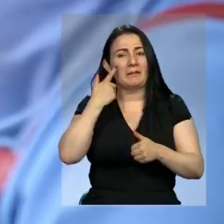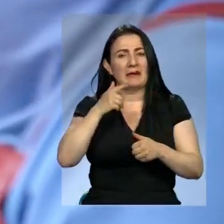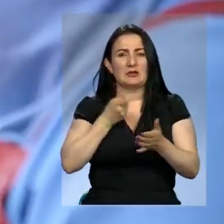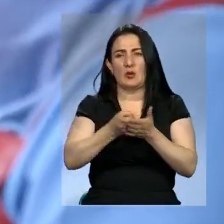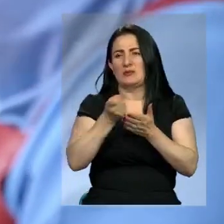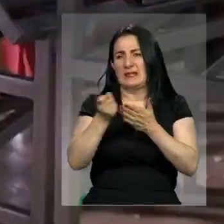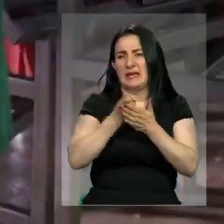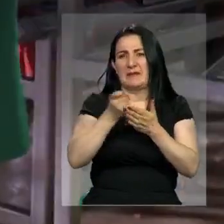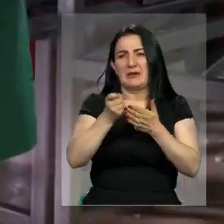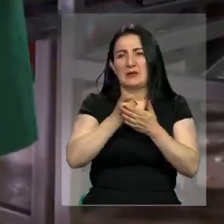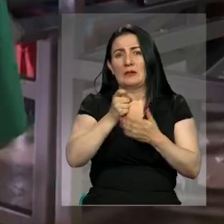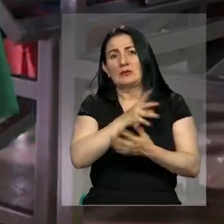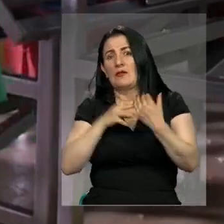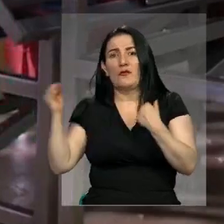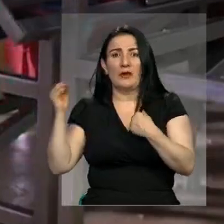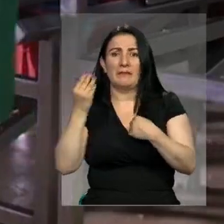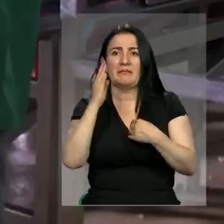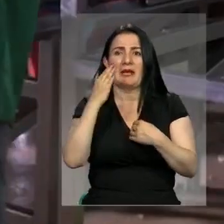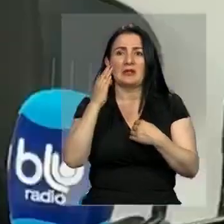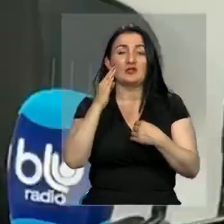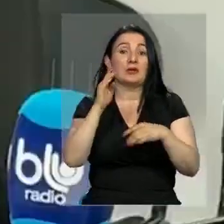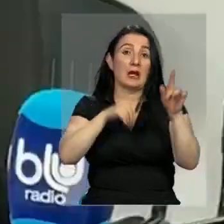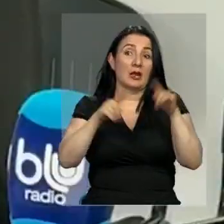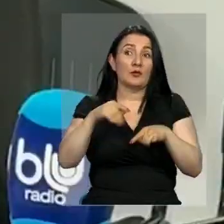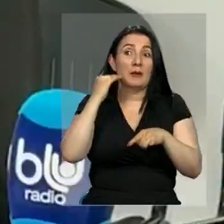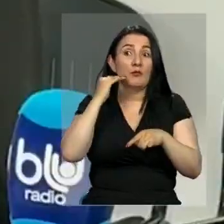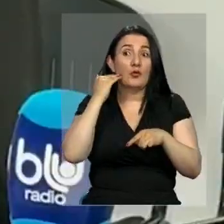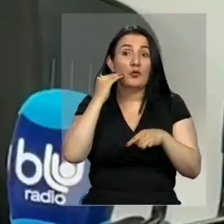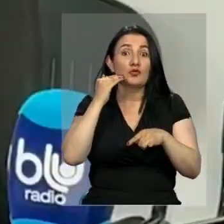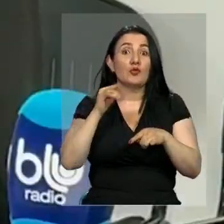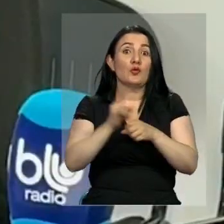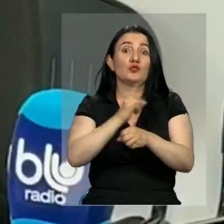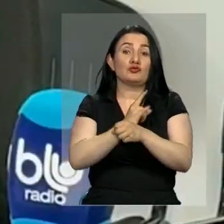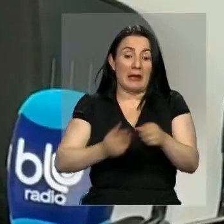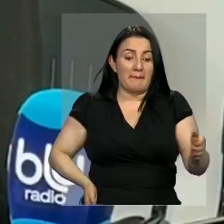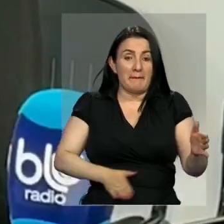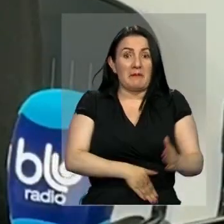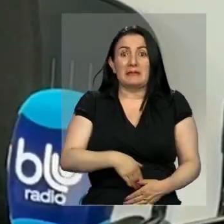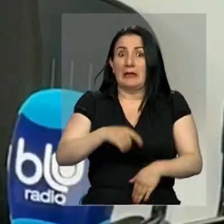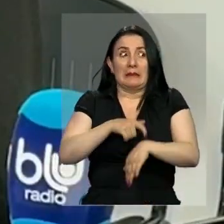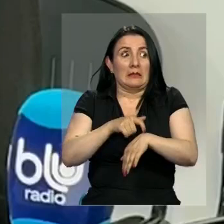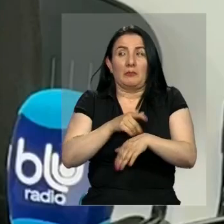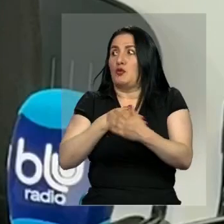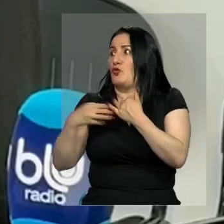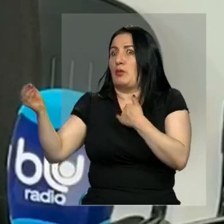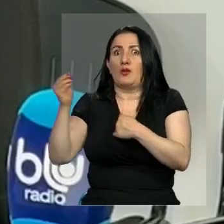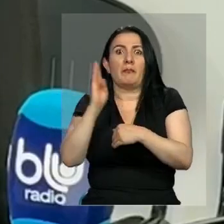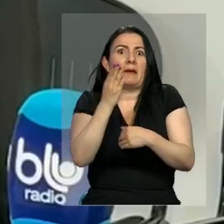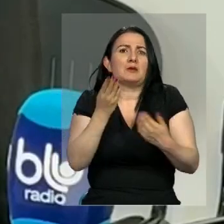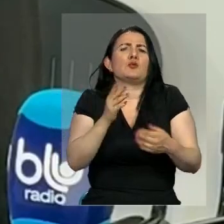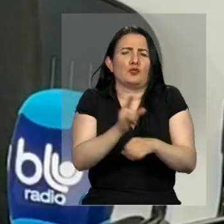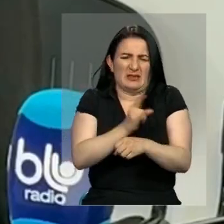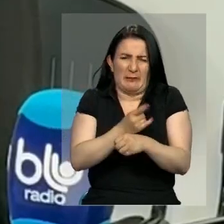hostigamiento a quienes solicitan ir al baño. Algunas trabajadoras que tienen que usar pañal porque no tienen los tiempos necesarios para ir a su